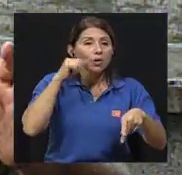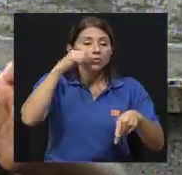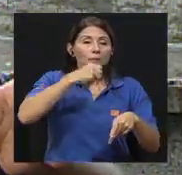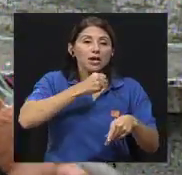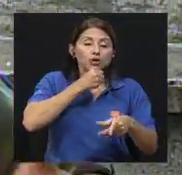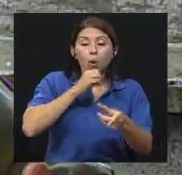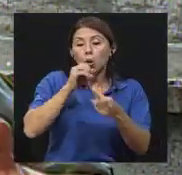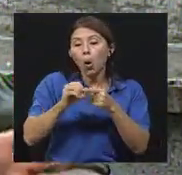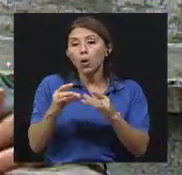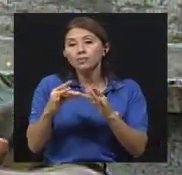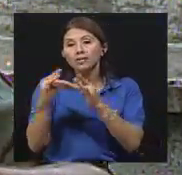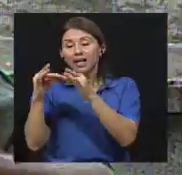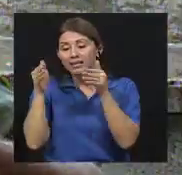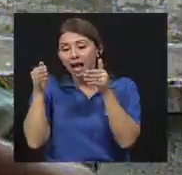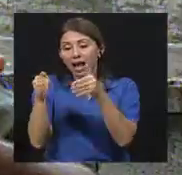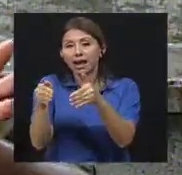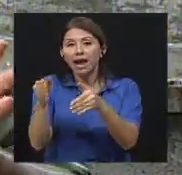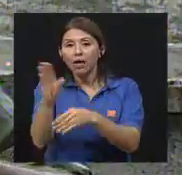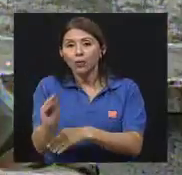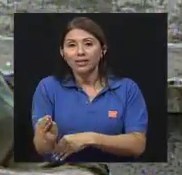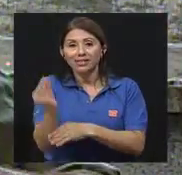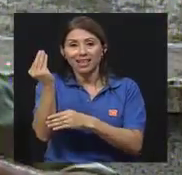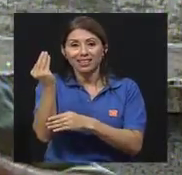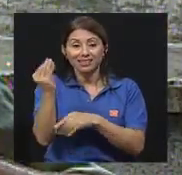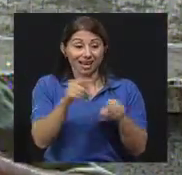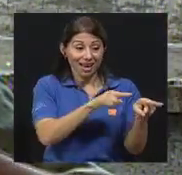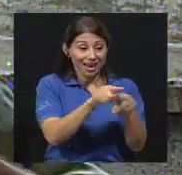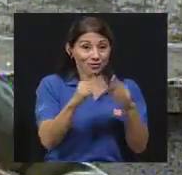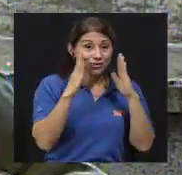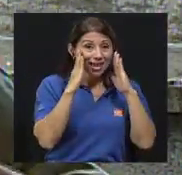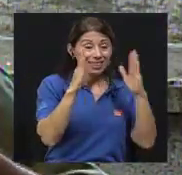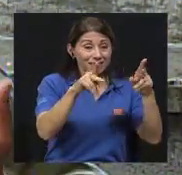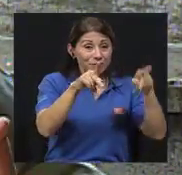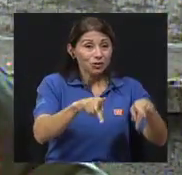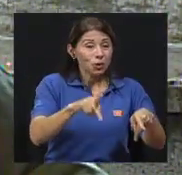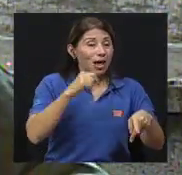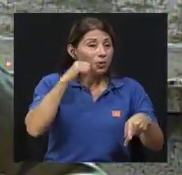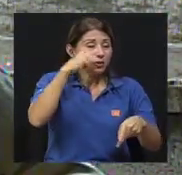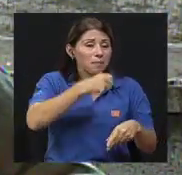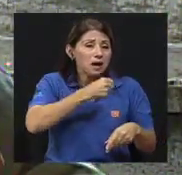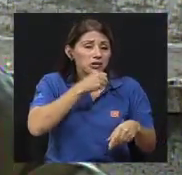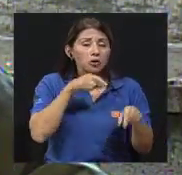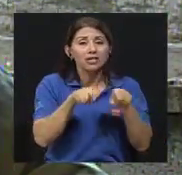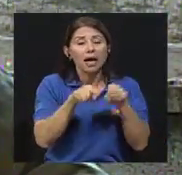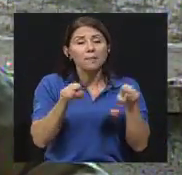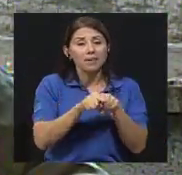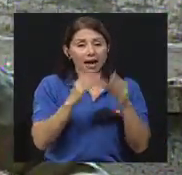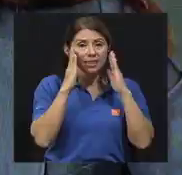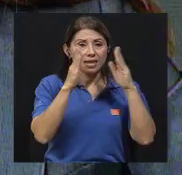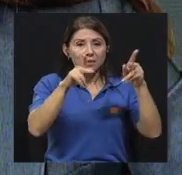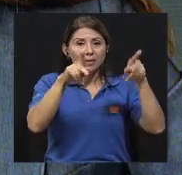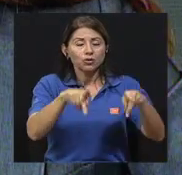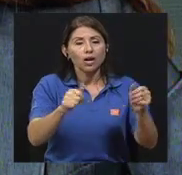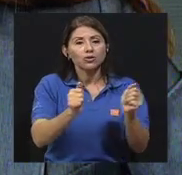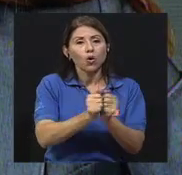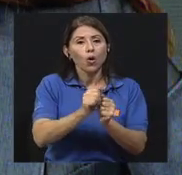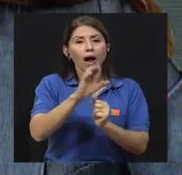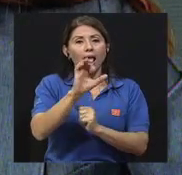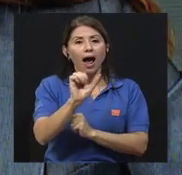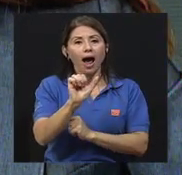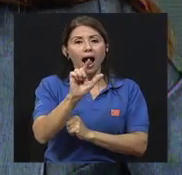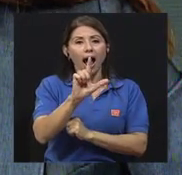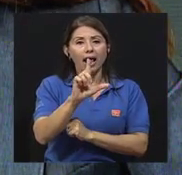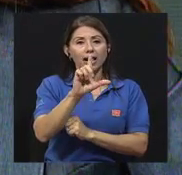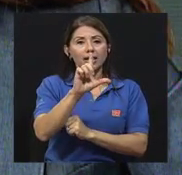o ya sea en adolescentes. Entonces, adulto mayor pueden atender también personas con Alzheimer, personas con demencias. Digamos,